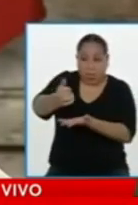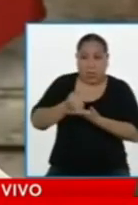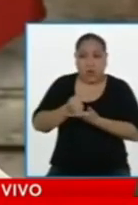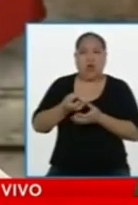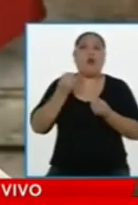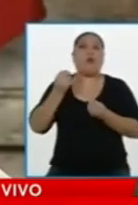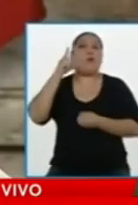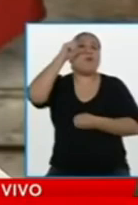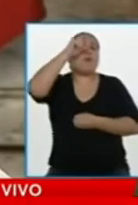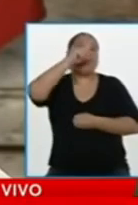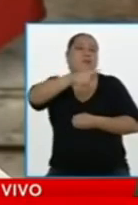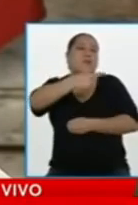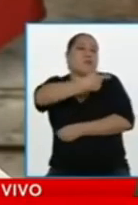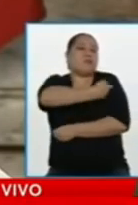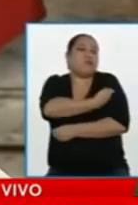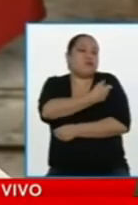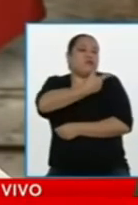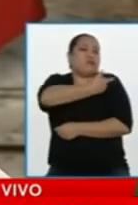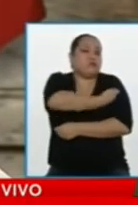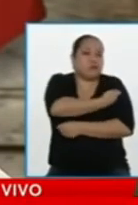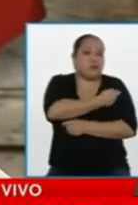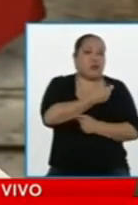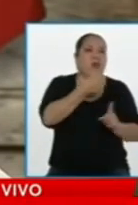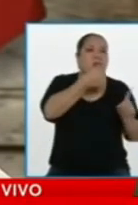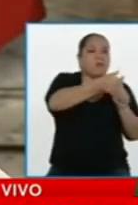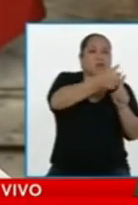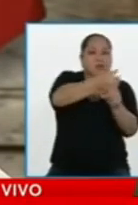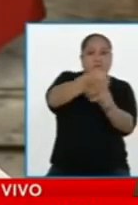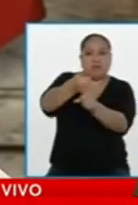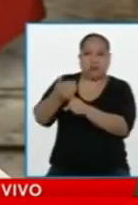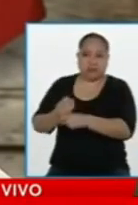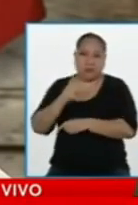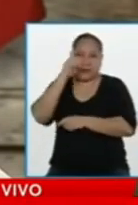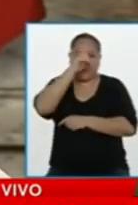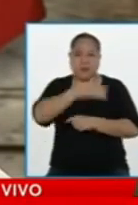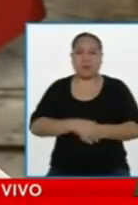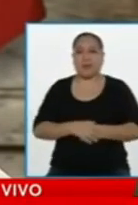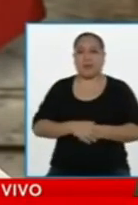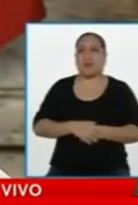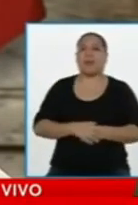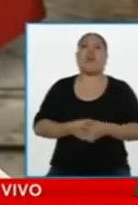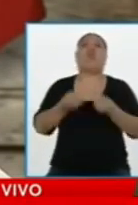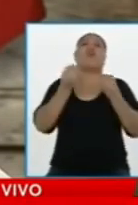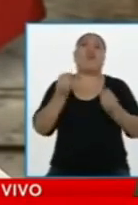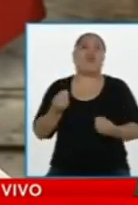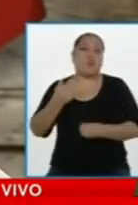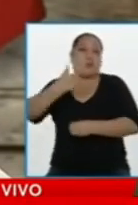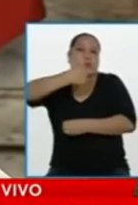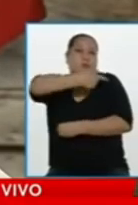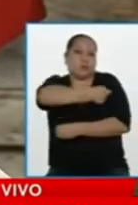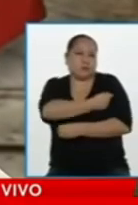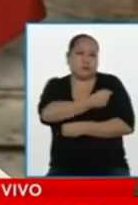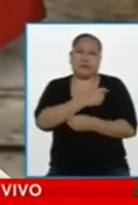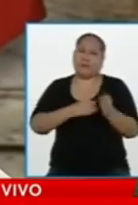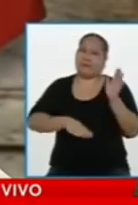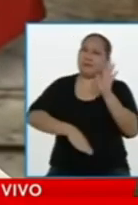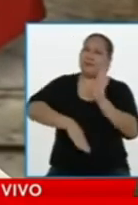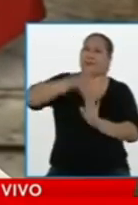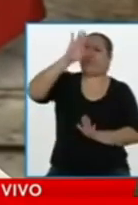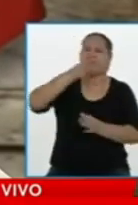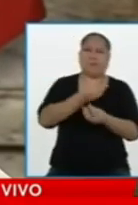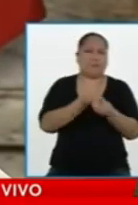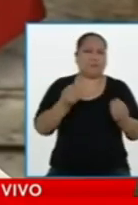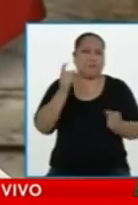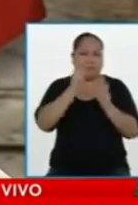¿no? Que está sumergida, que forma parte del movimiento de las